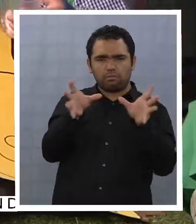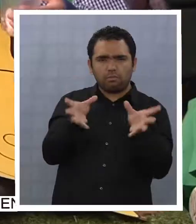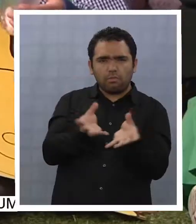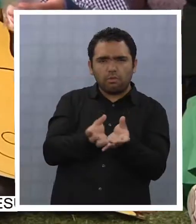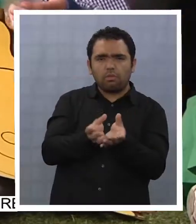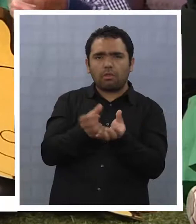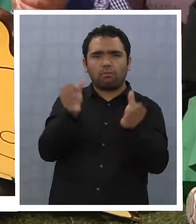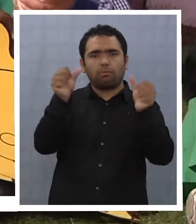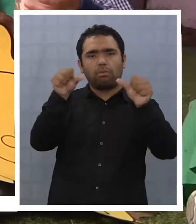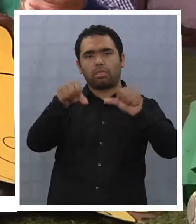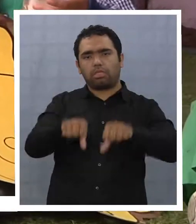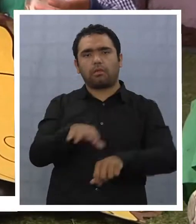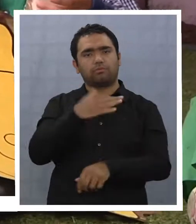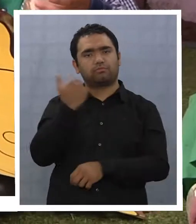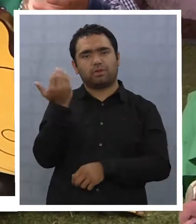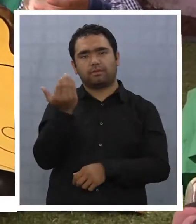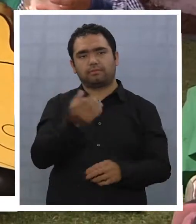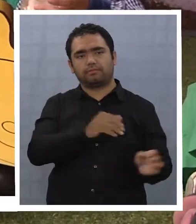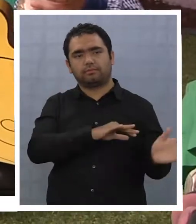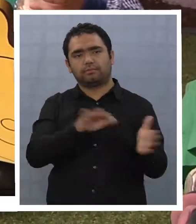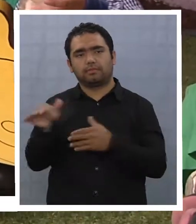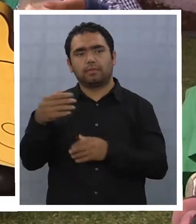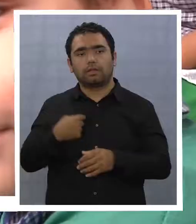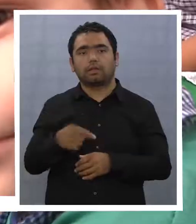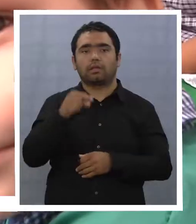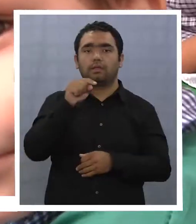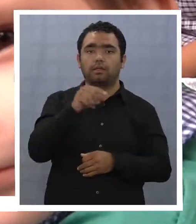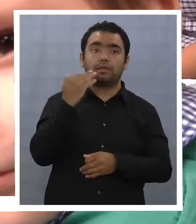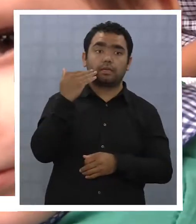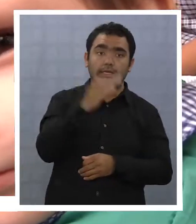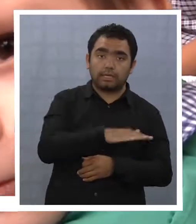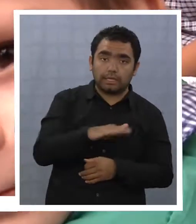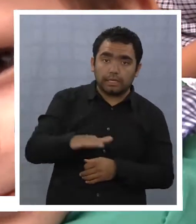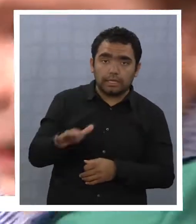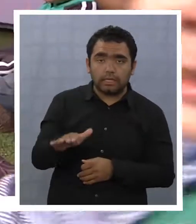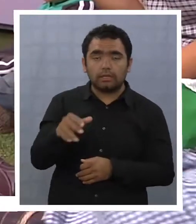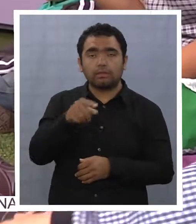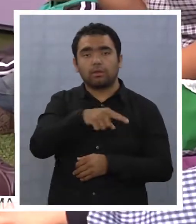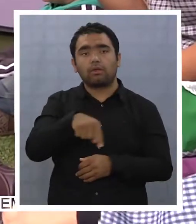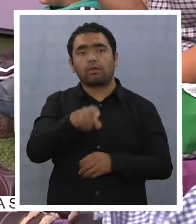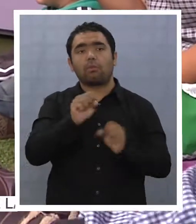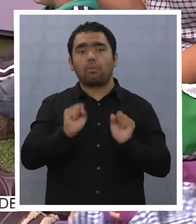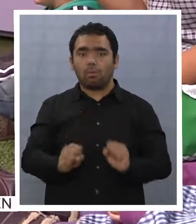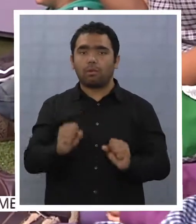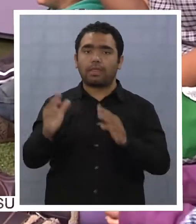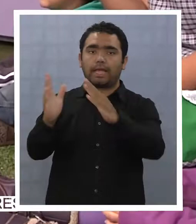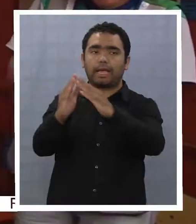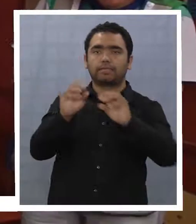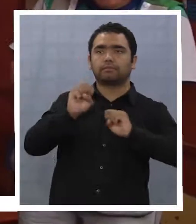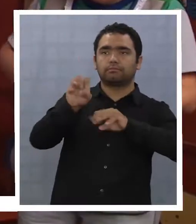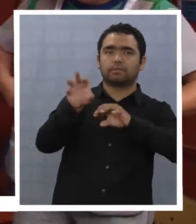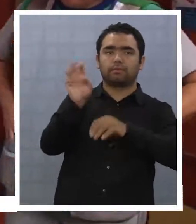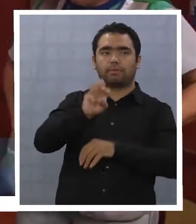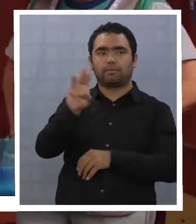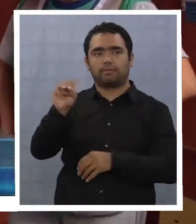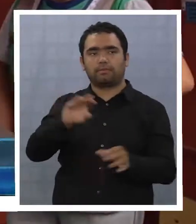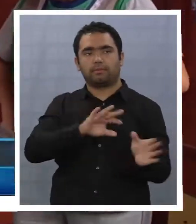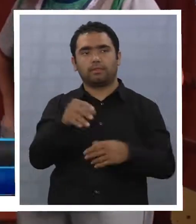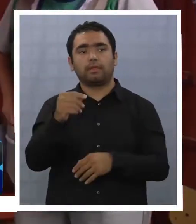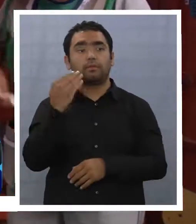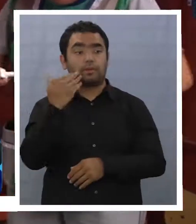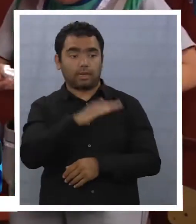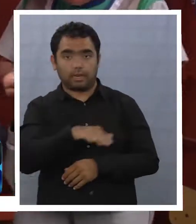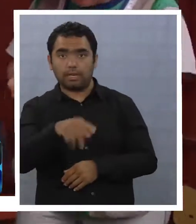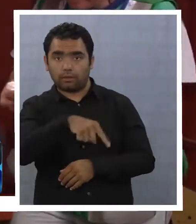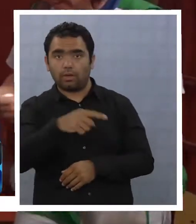va a morir. Lecciones que los pequeños en su candidez infantil pueden replicar en sus hogares. Porque ellos corrigen, o